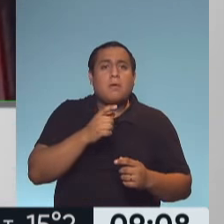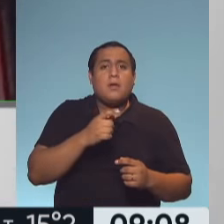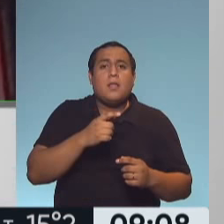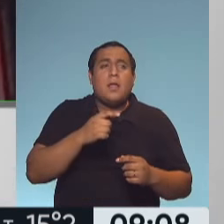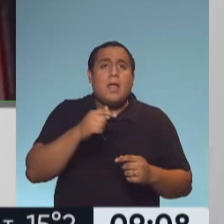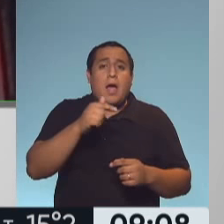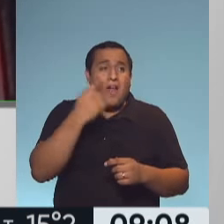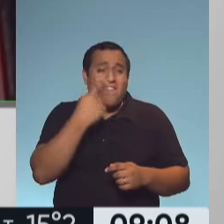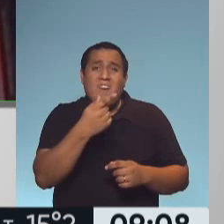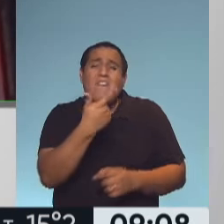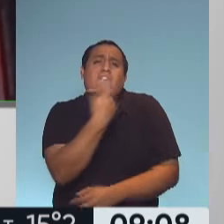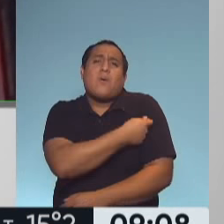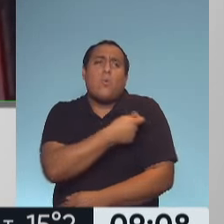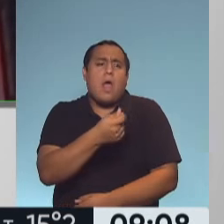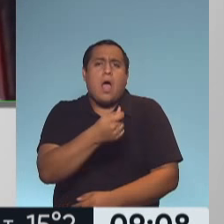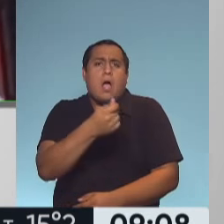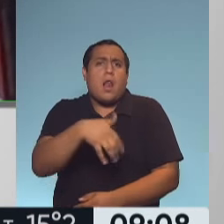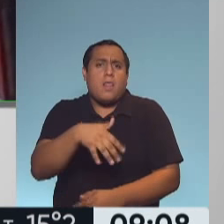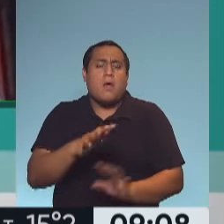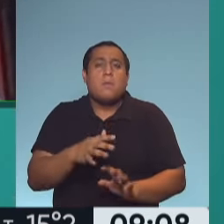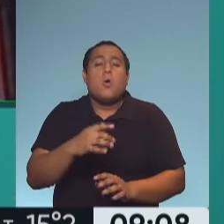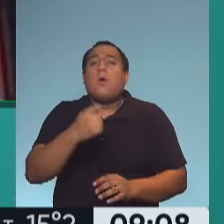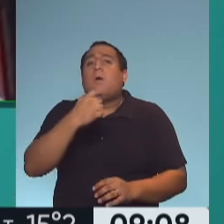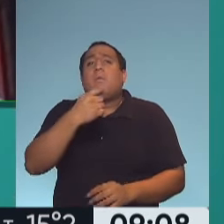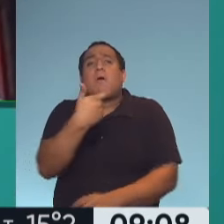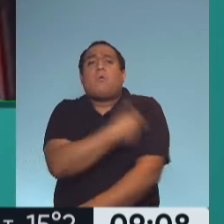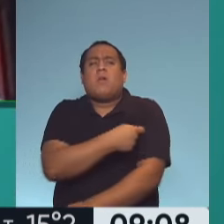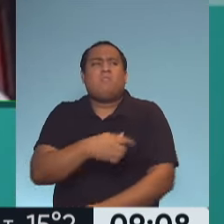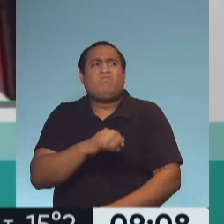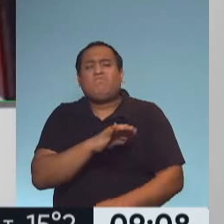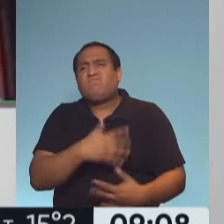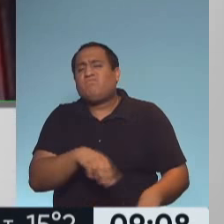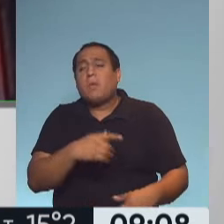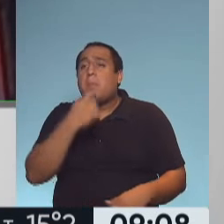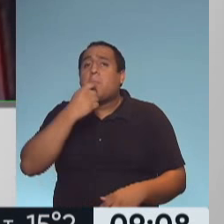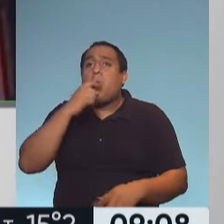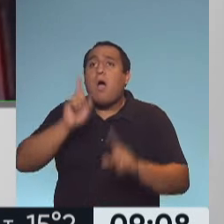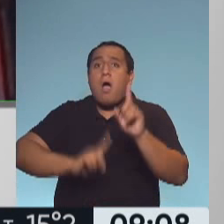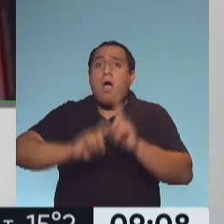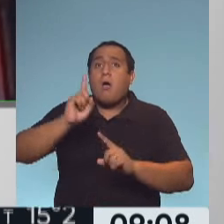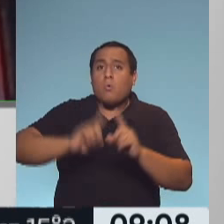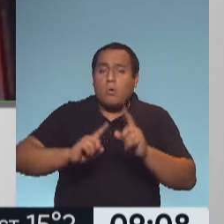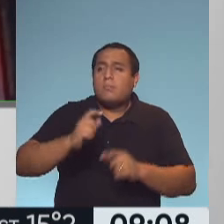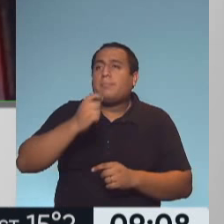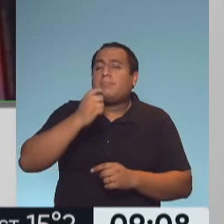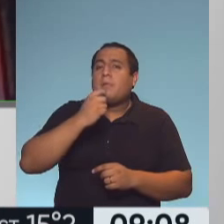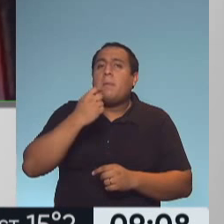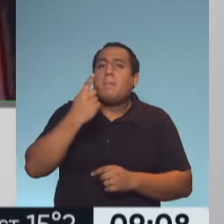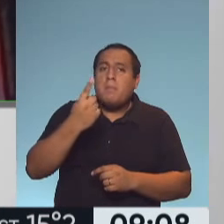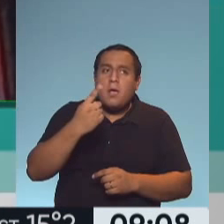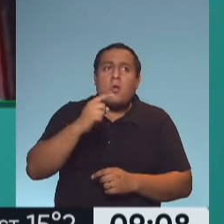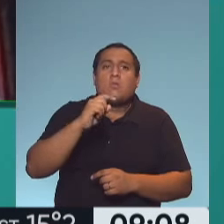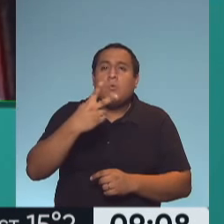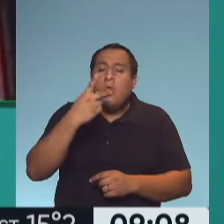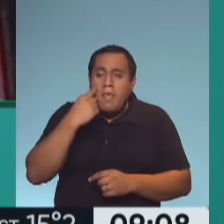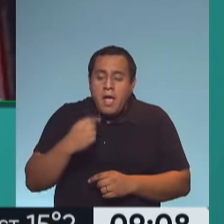calidad, que la vacuna no es negativa en personas que están cursando el primero o segundo día de la enfermedad de